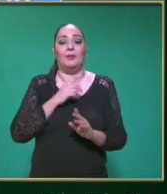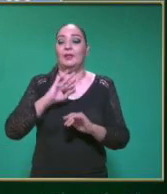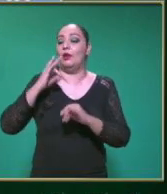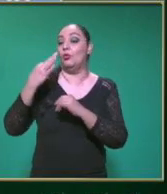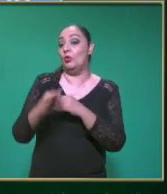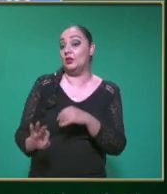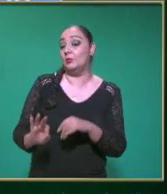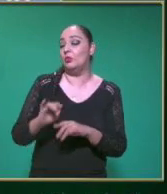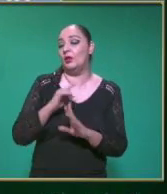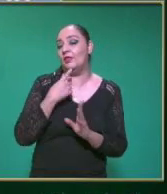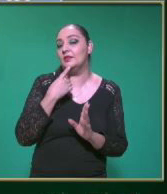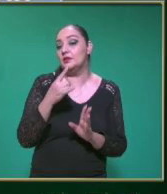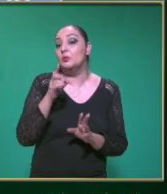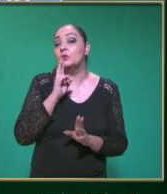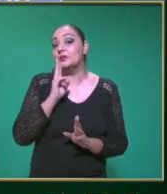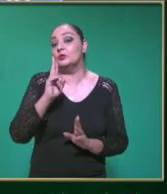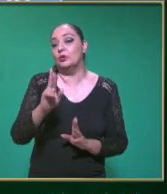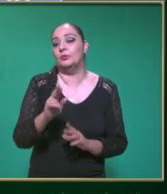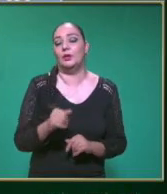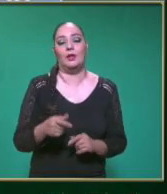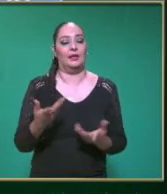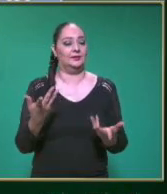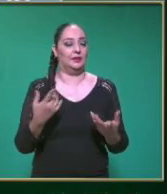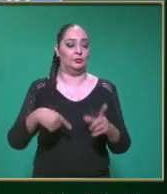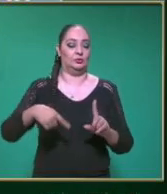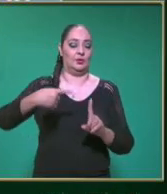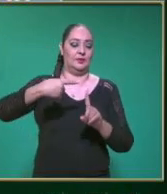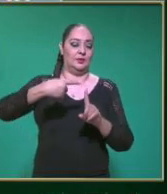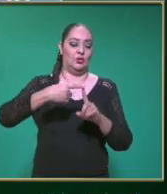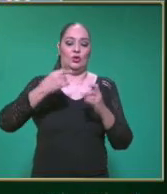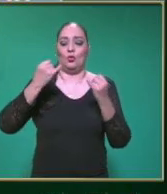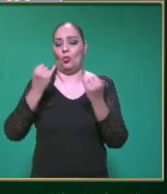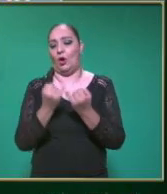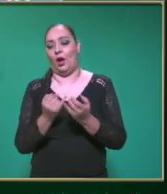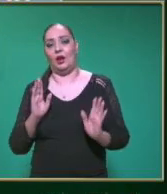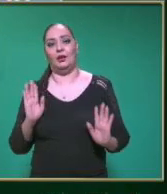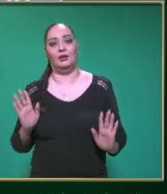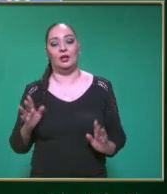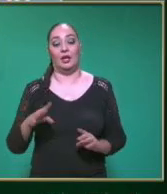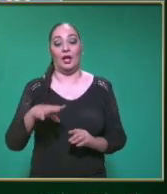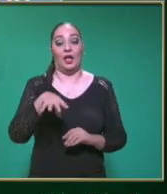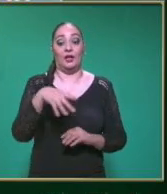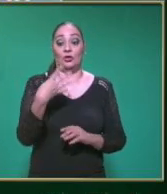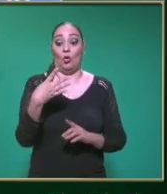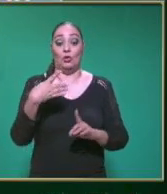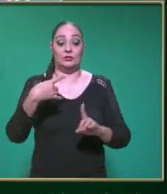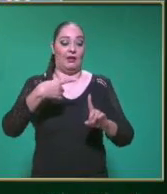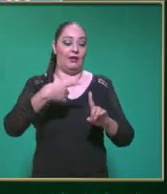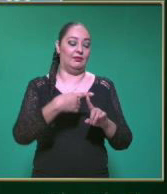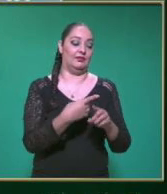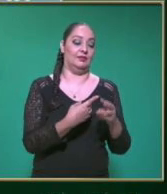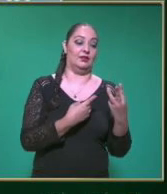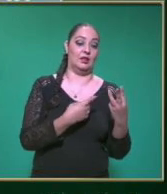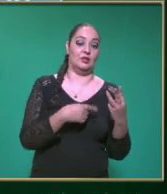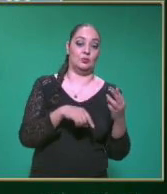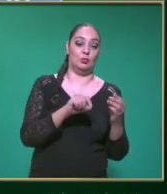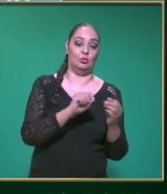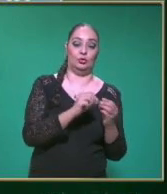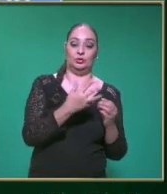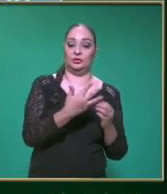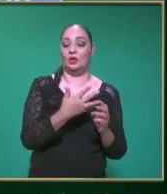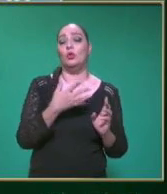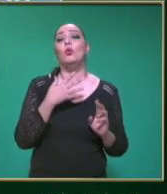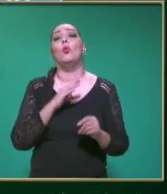final En nuestro resultado Dividimos Como siempre lo hacemos 14 entre 3.5 Me da un